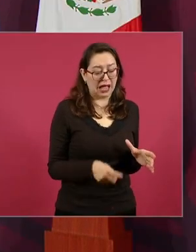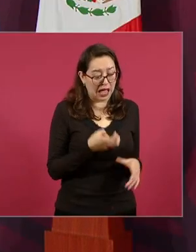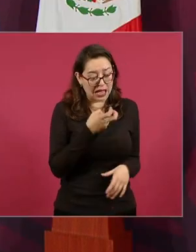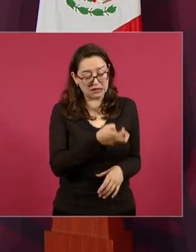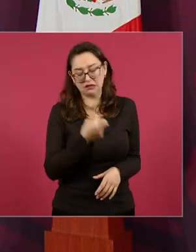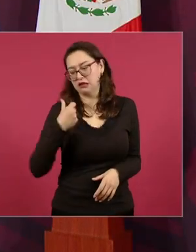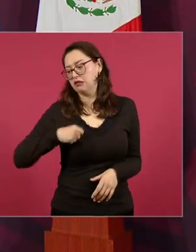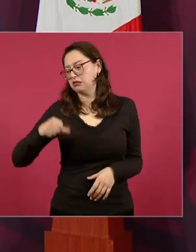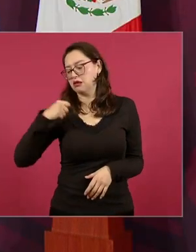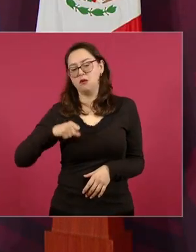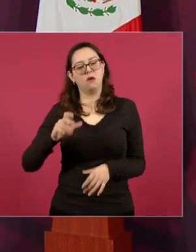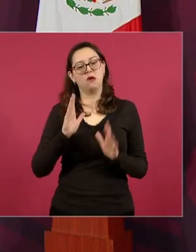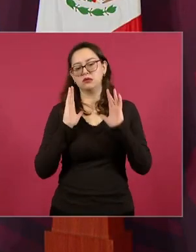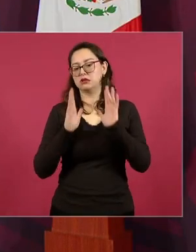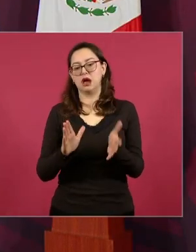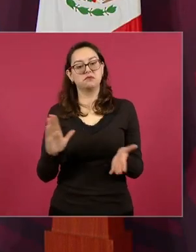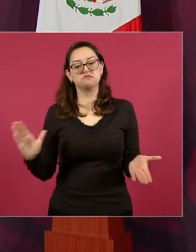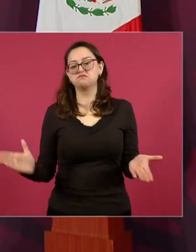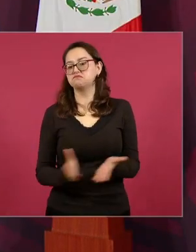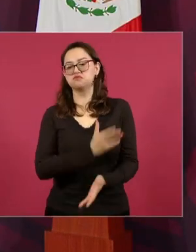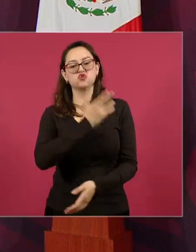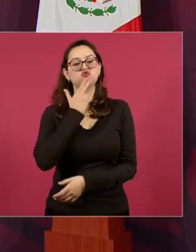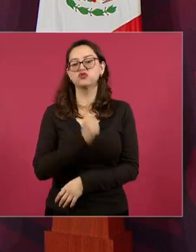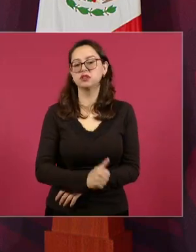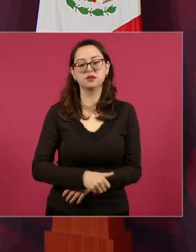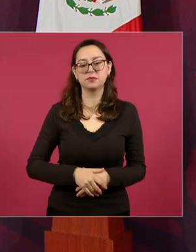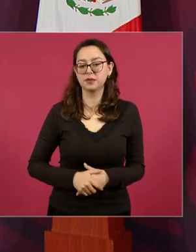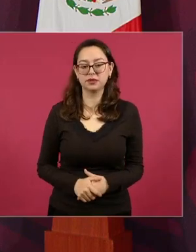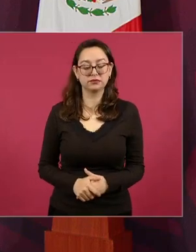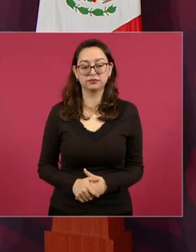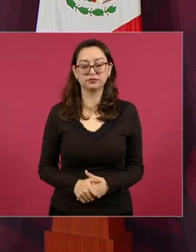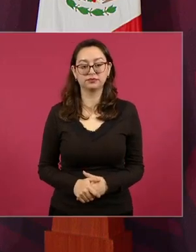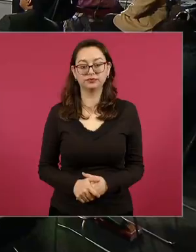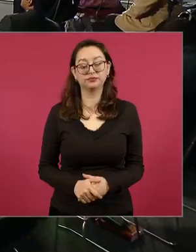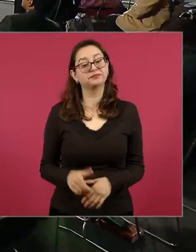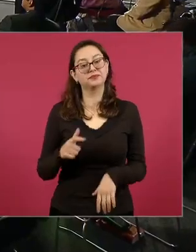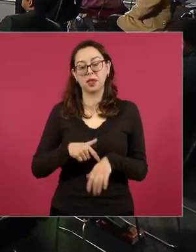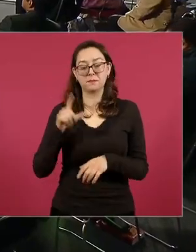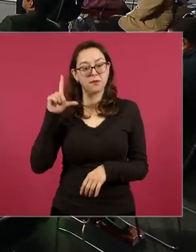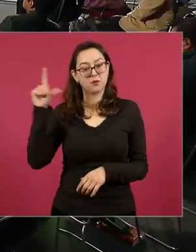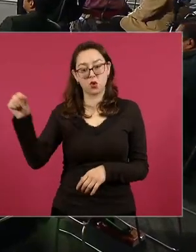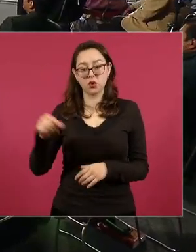no ya no funciona ya nos vamos